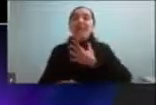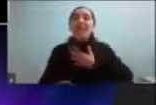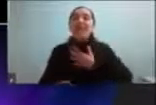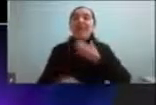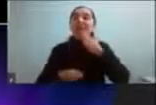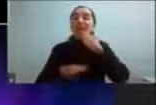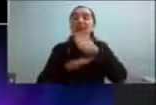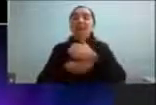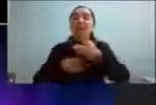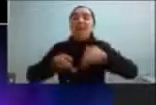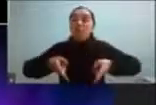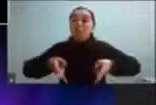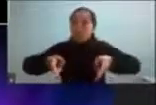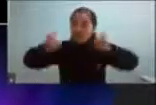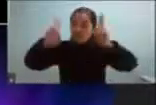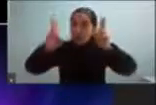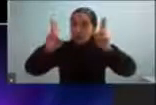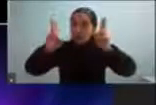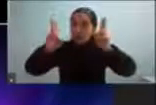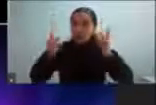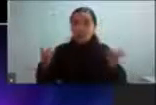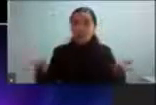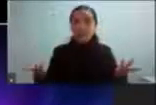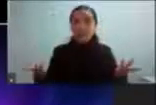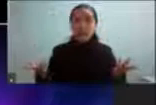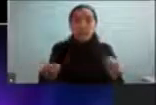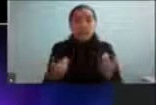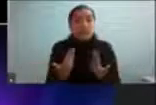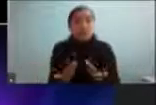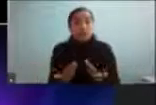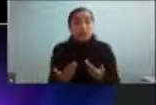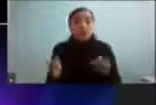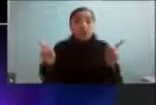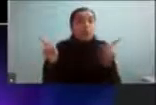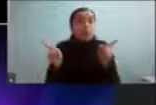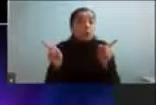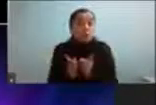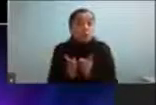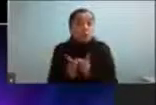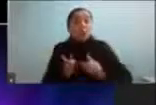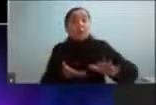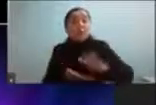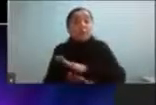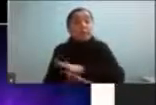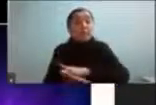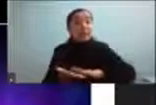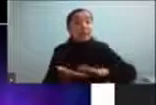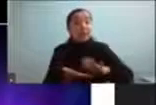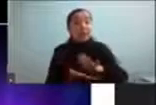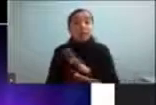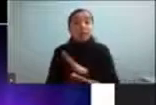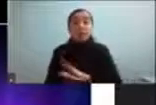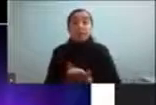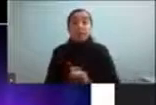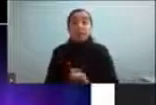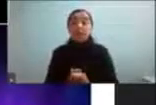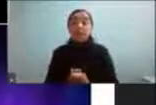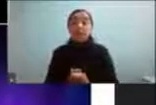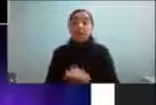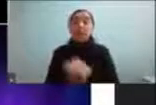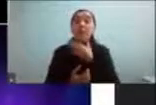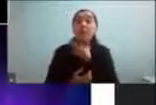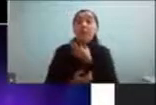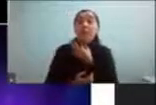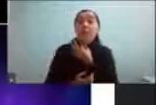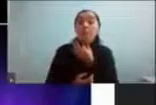de eso también se trata así que esto es un poco un resumen de la situación actual me gusta pensar